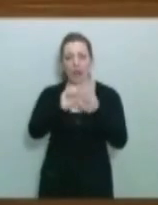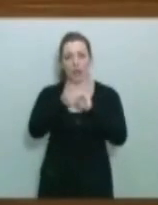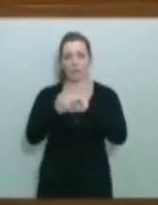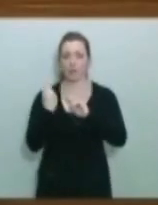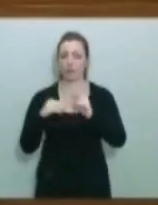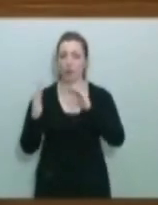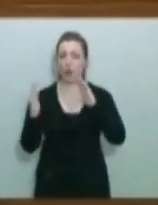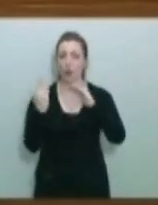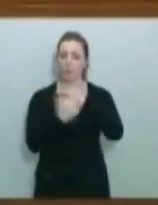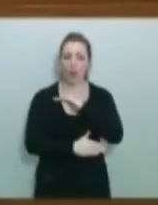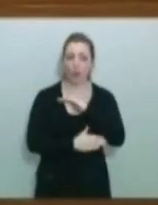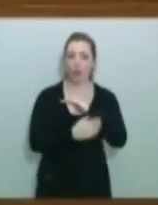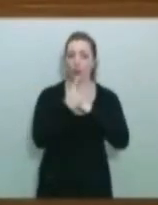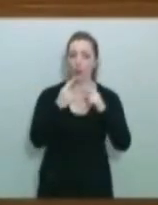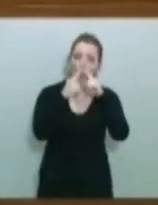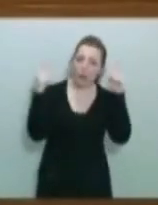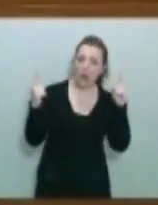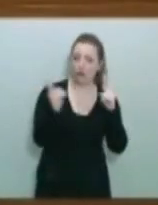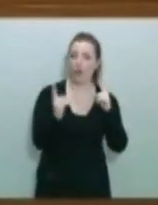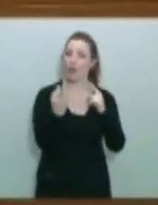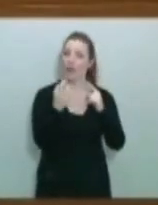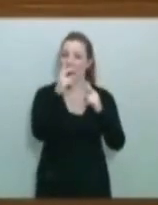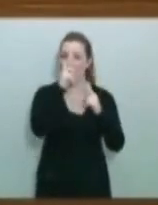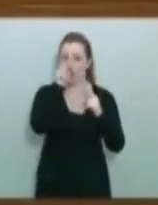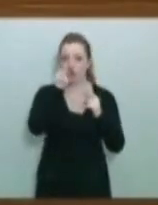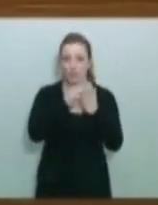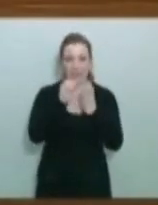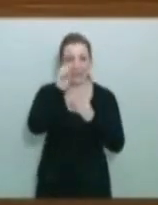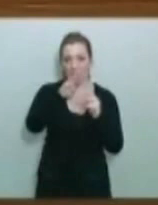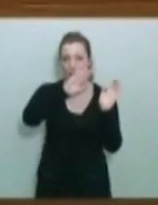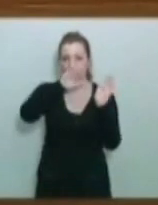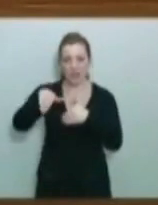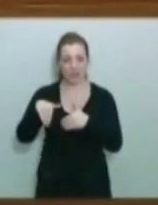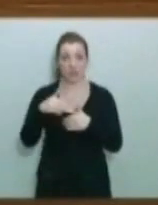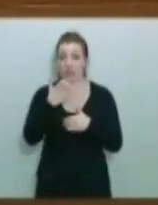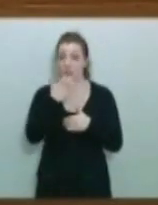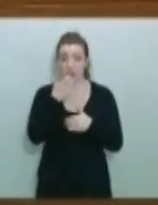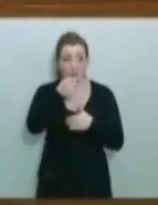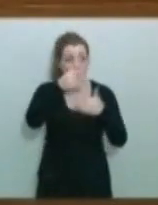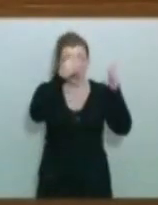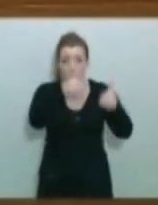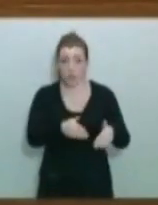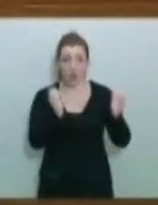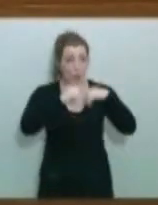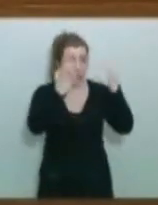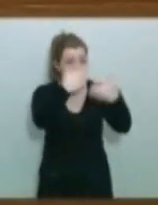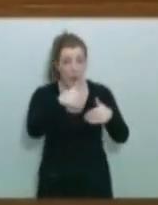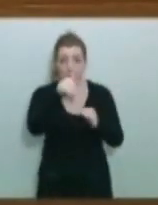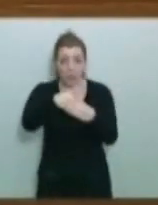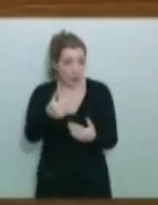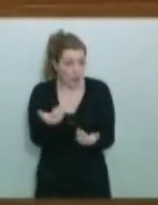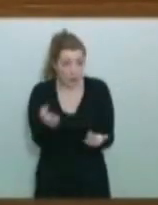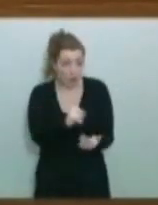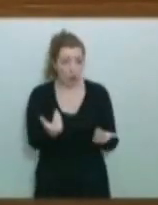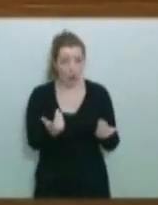en vez de dar un año, usted quiere que lo haga antes de finalizar el año 2013. Bueno, pues si no estaba conforme con aquello, no lo haber votado. O es que cambió de opinión ahora. Cambió de